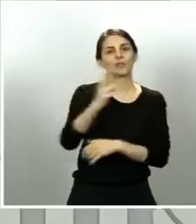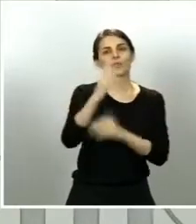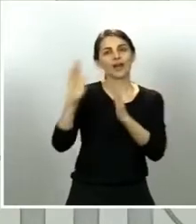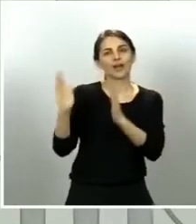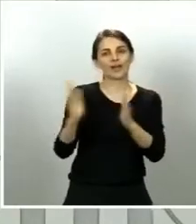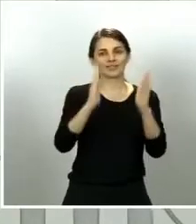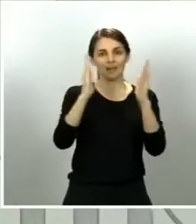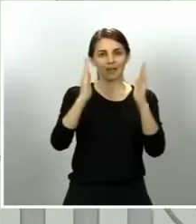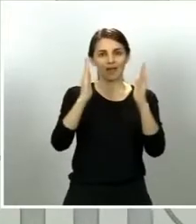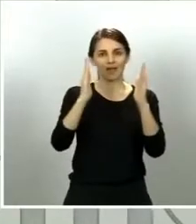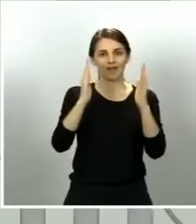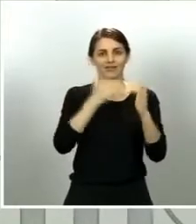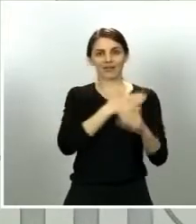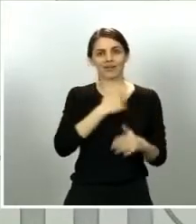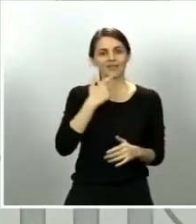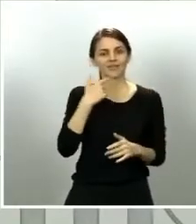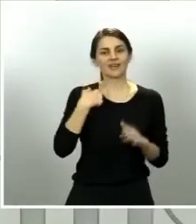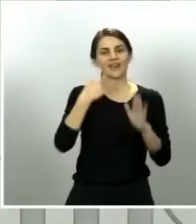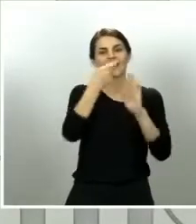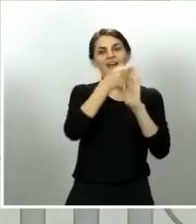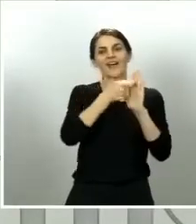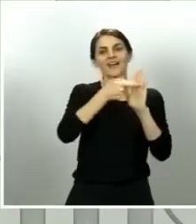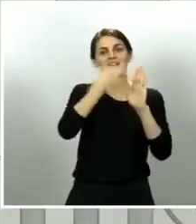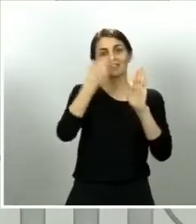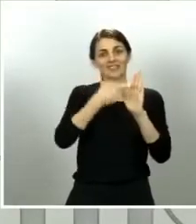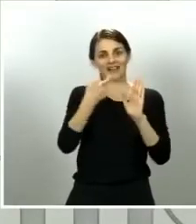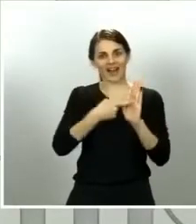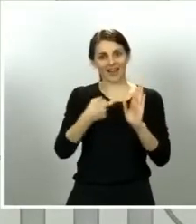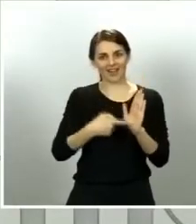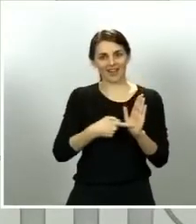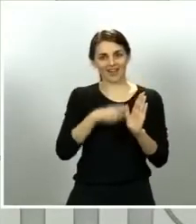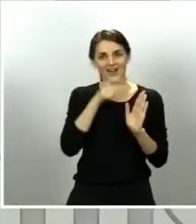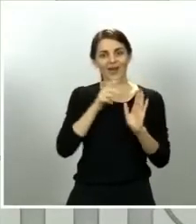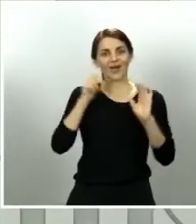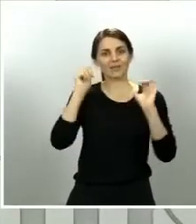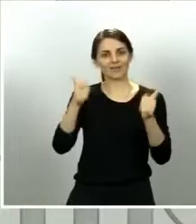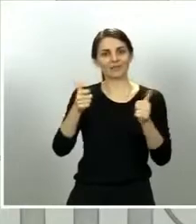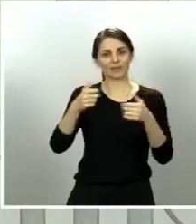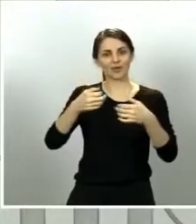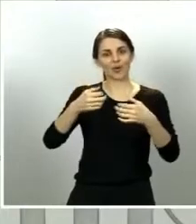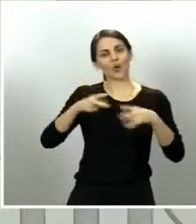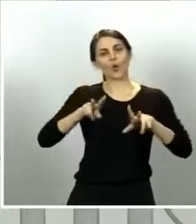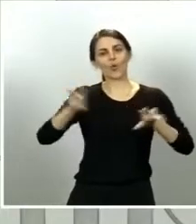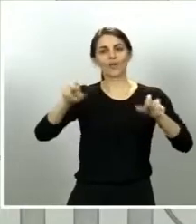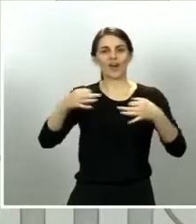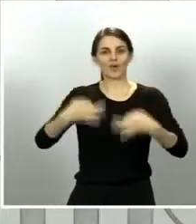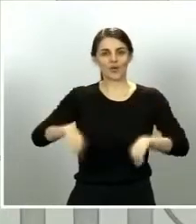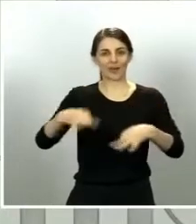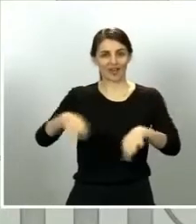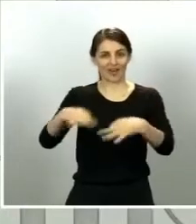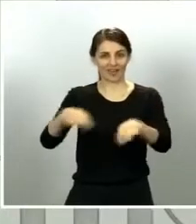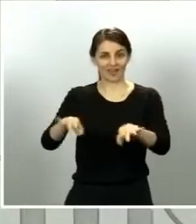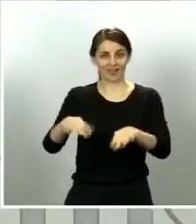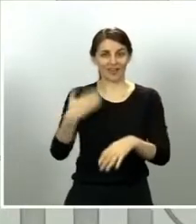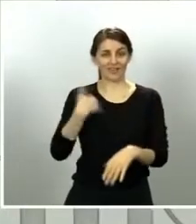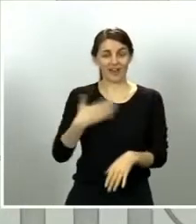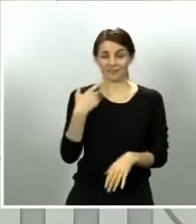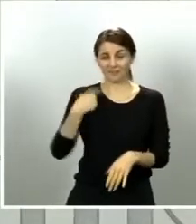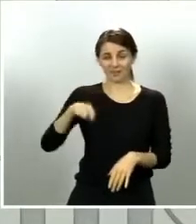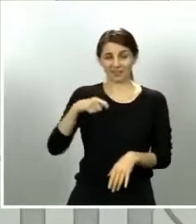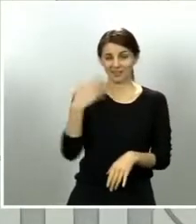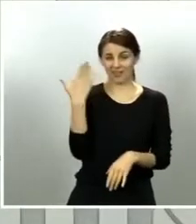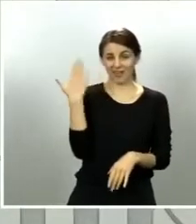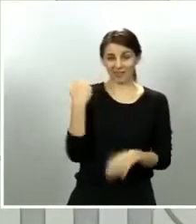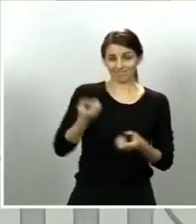normalidad en base al plan que ayer les comunicó a todos ustedes el presidente del Gobierno. Y esta desescalada,